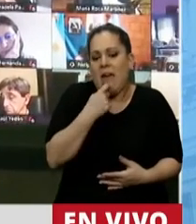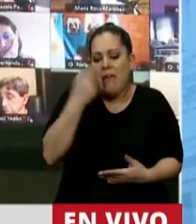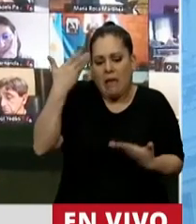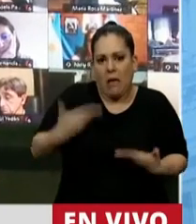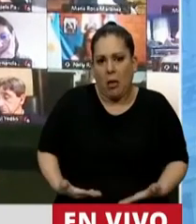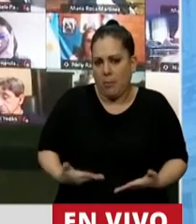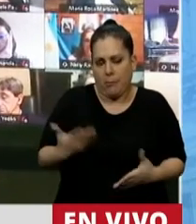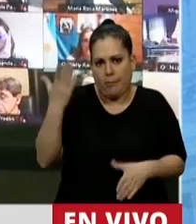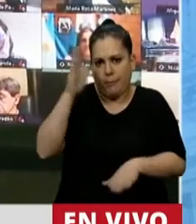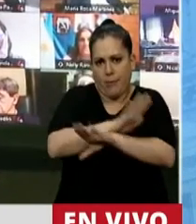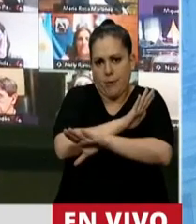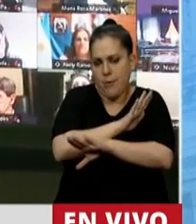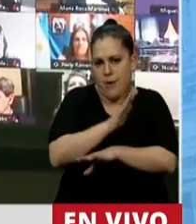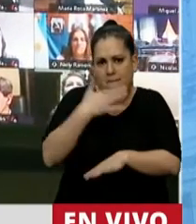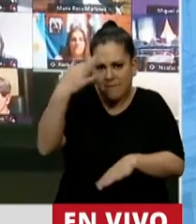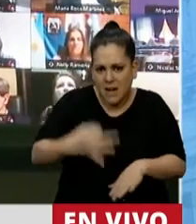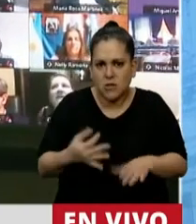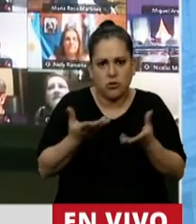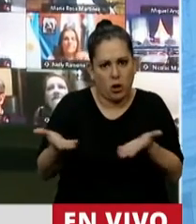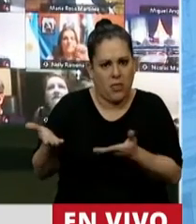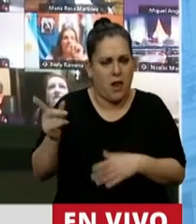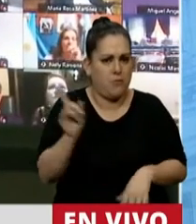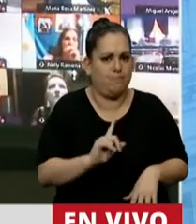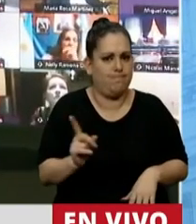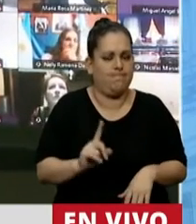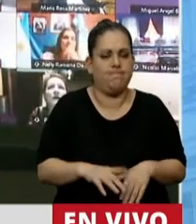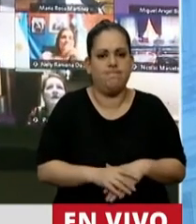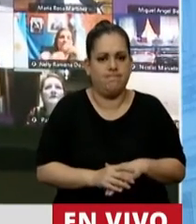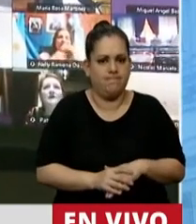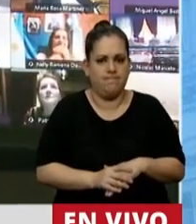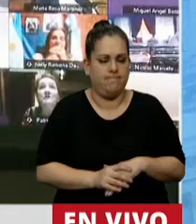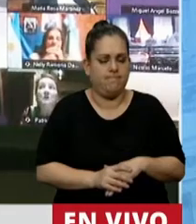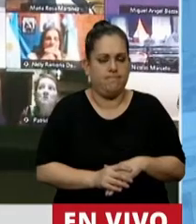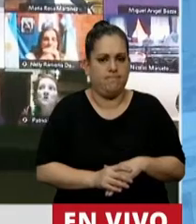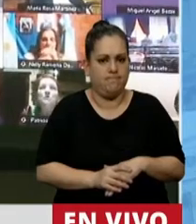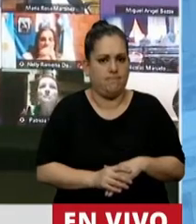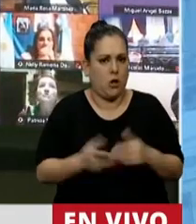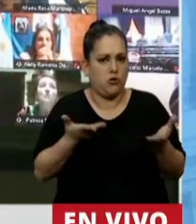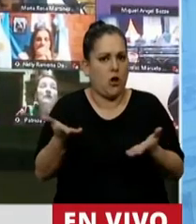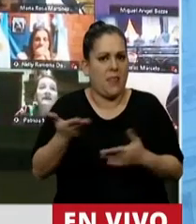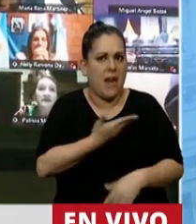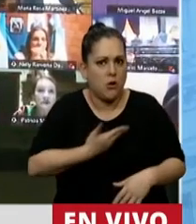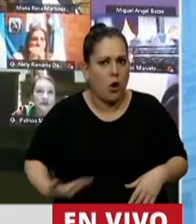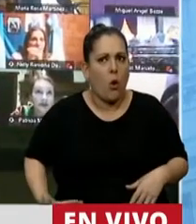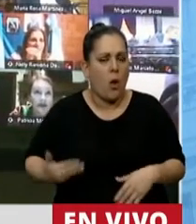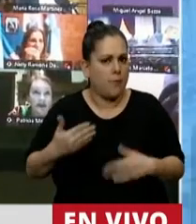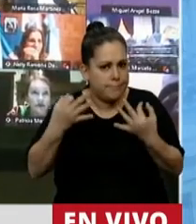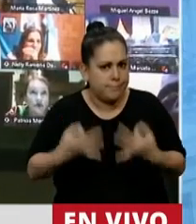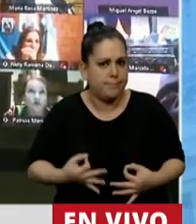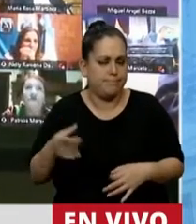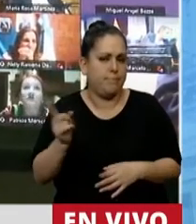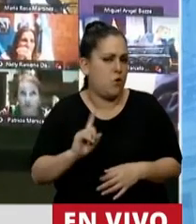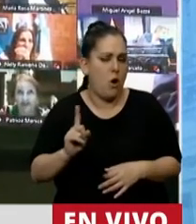está muy alejado de ser solidario. Y está muy alejado de ser solidario porque nos vamos